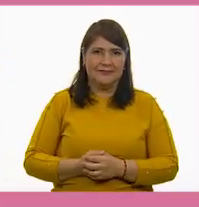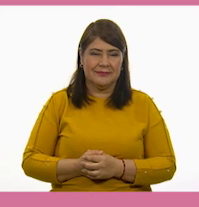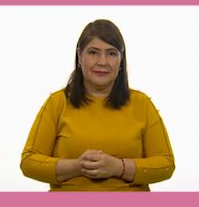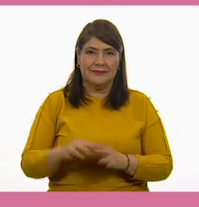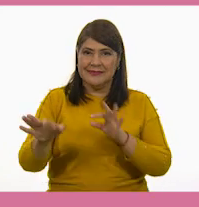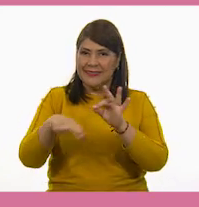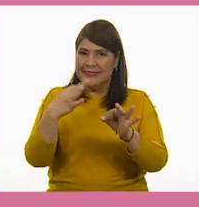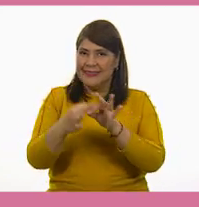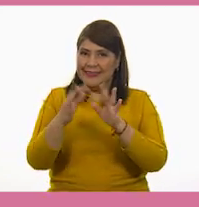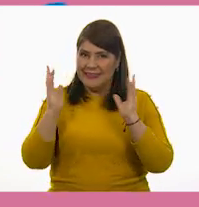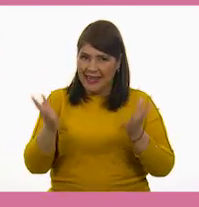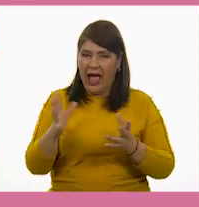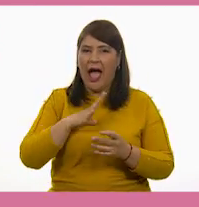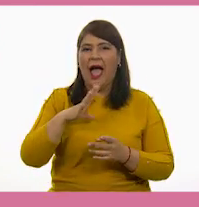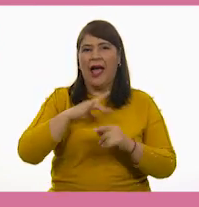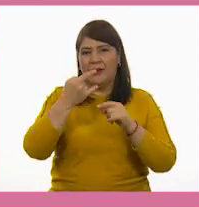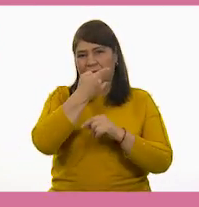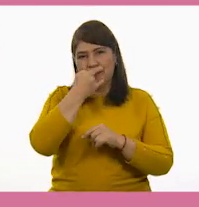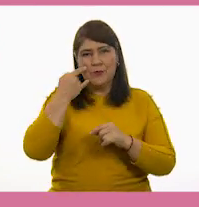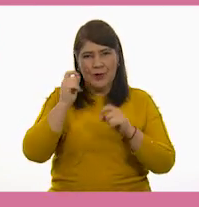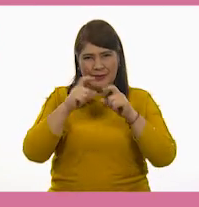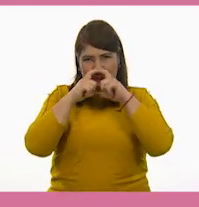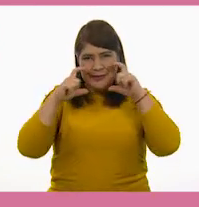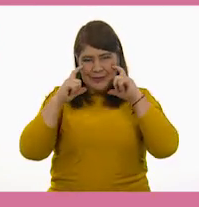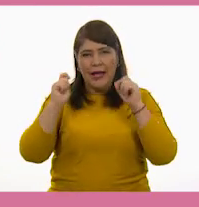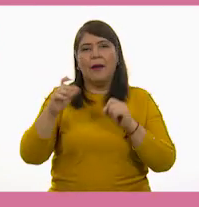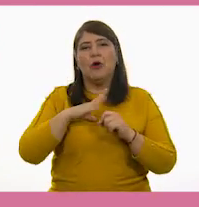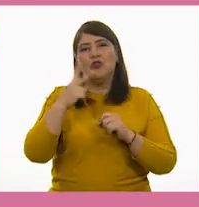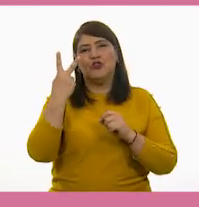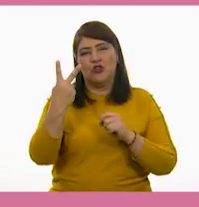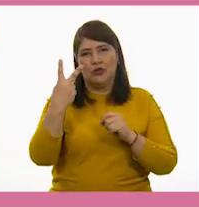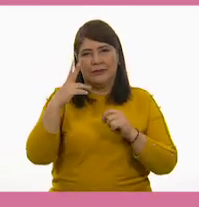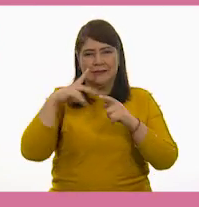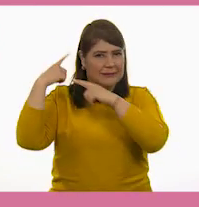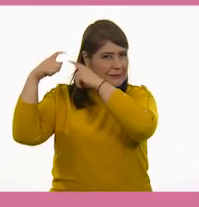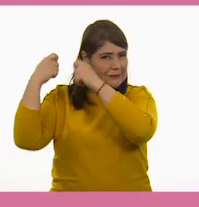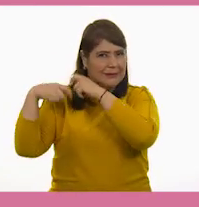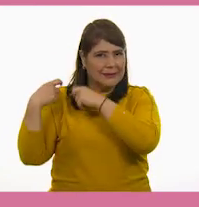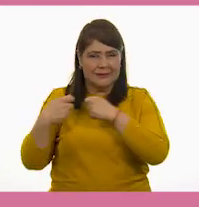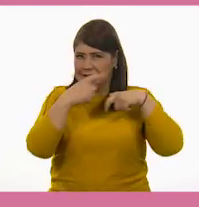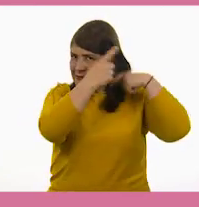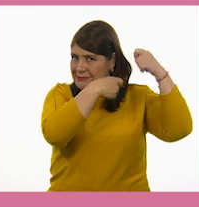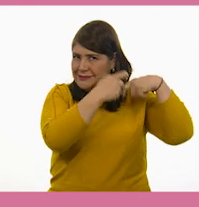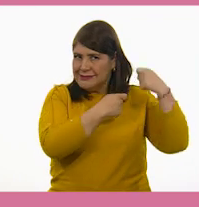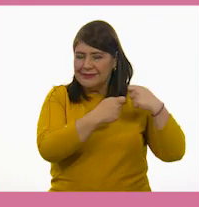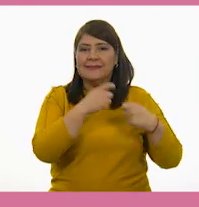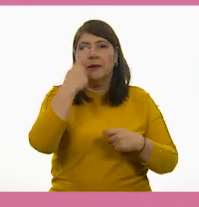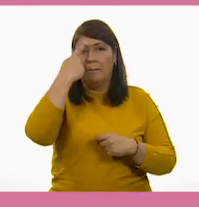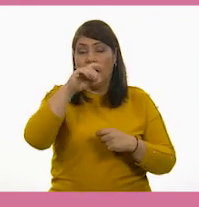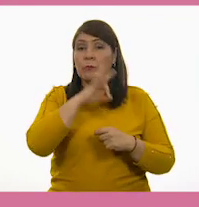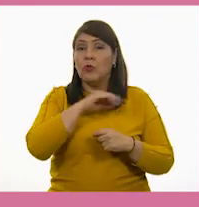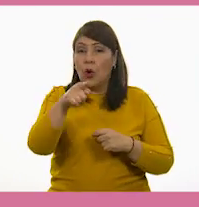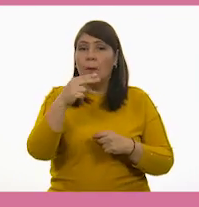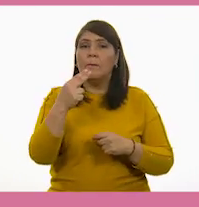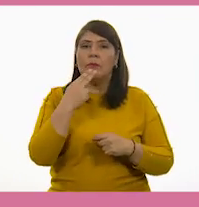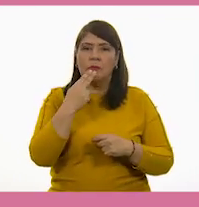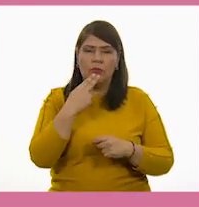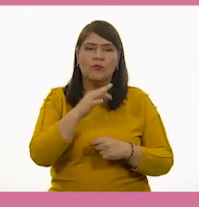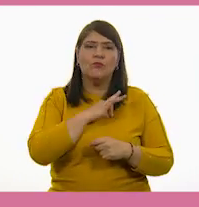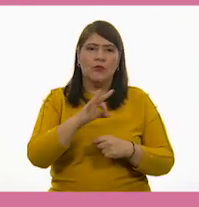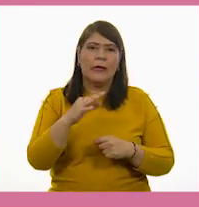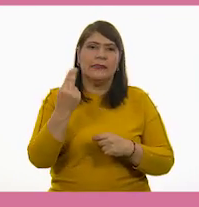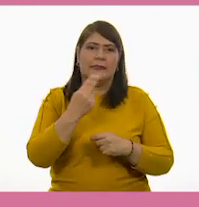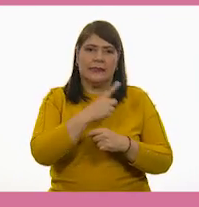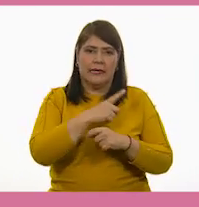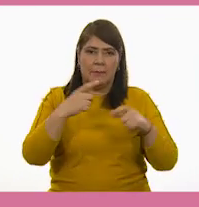¡Listo! Ya tienes un cubrebocas con dos pares de cuerdas. Para colocártelo, deberás amarrar